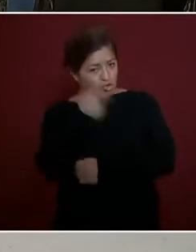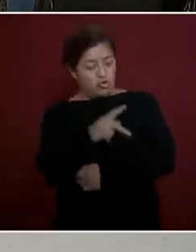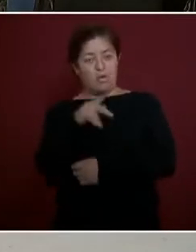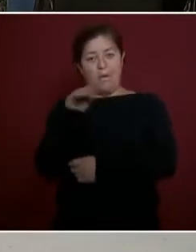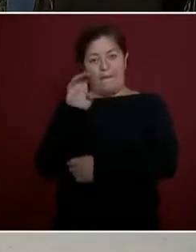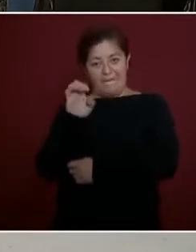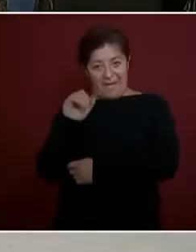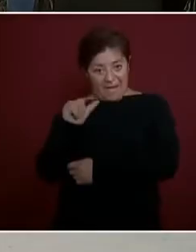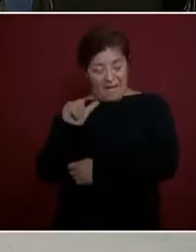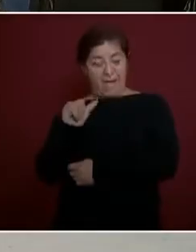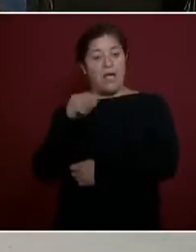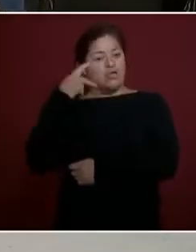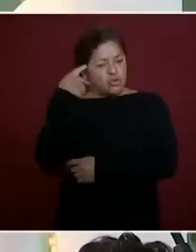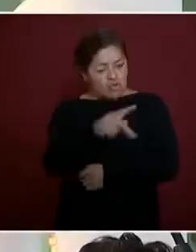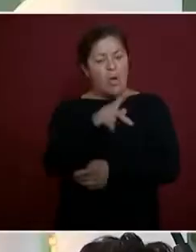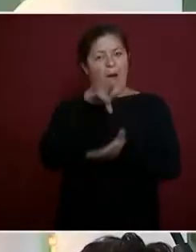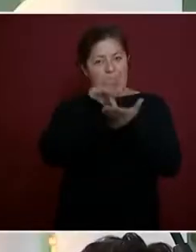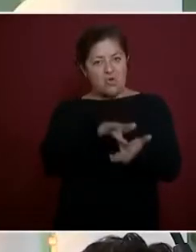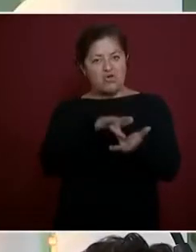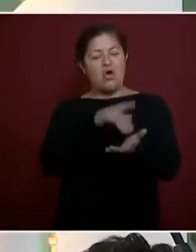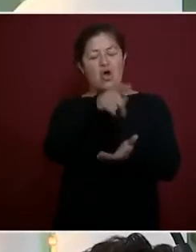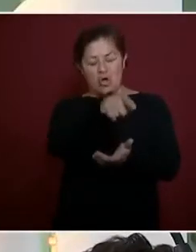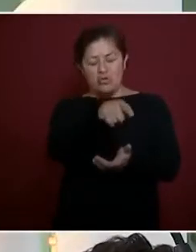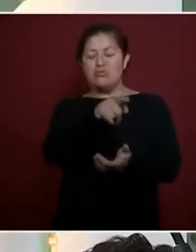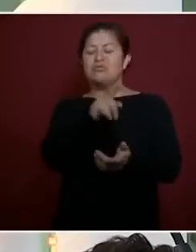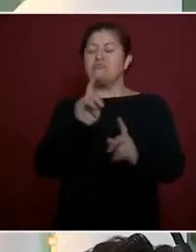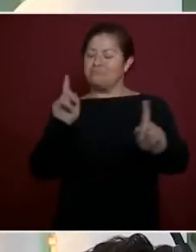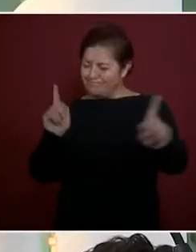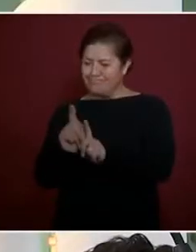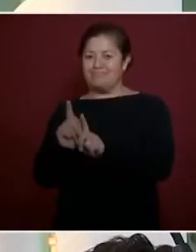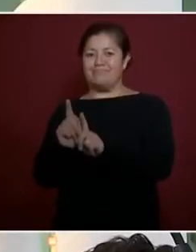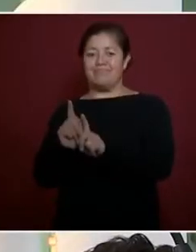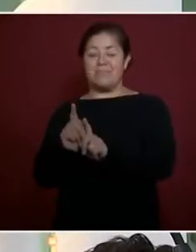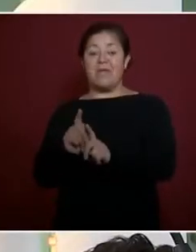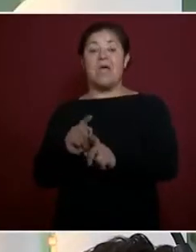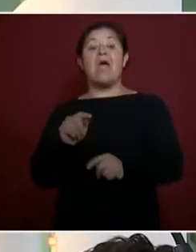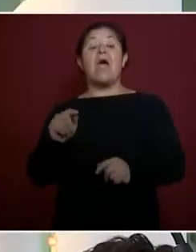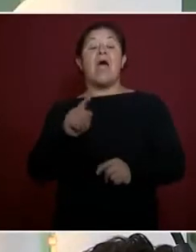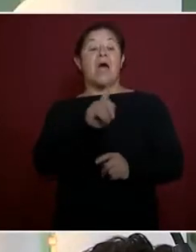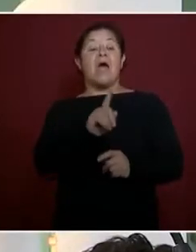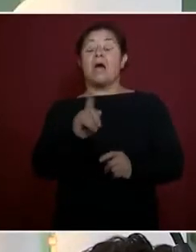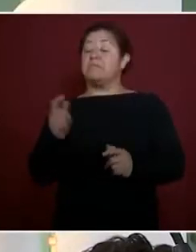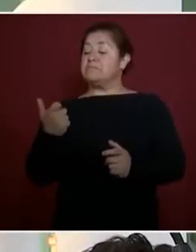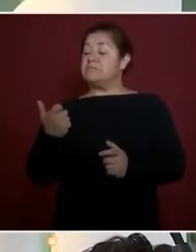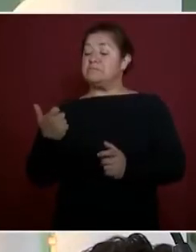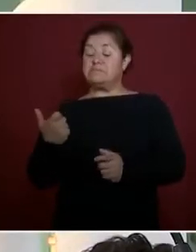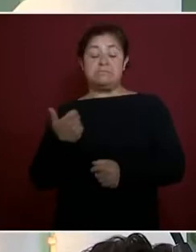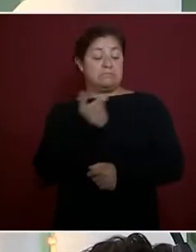su apoyo, sin intermediarios,